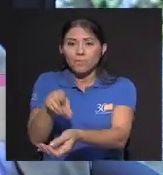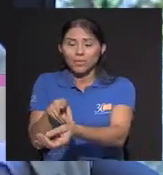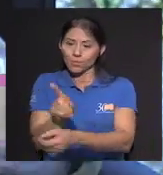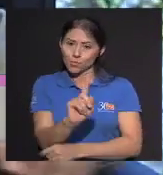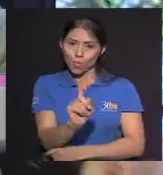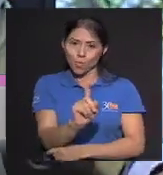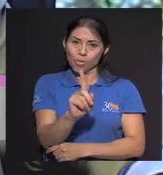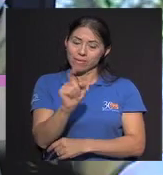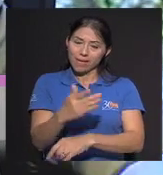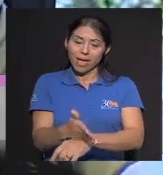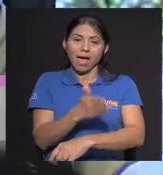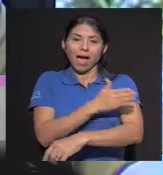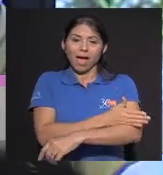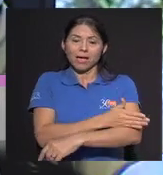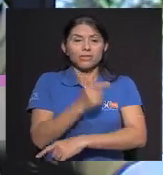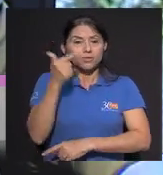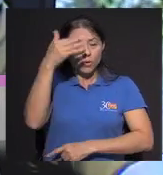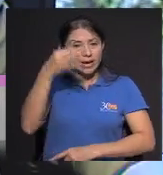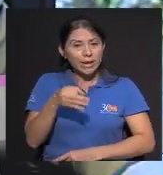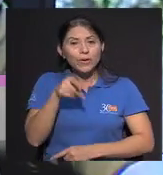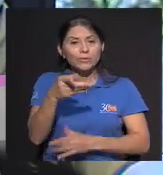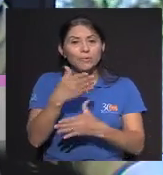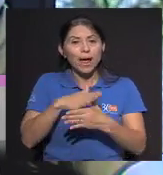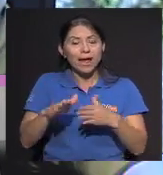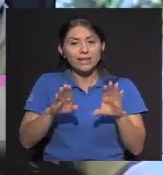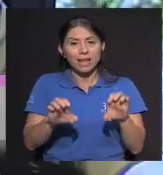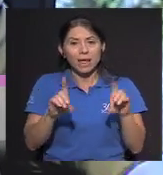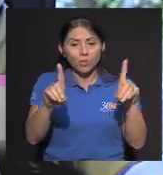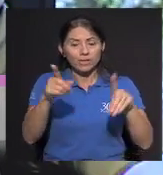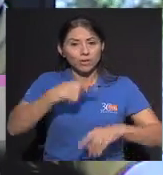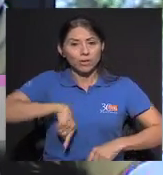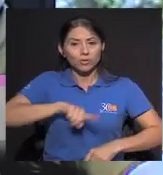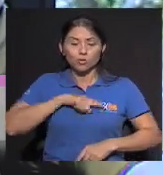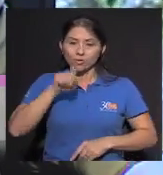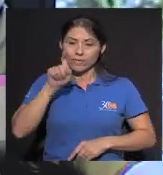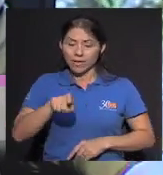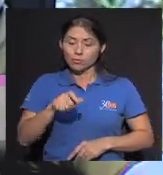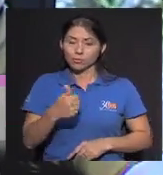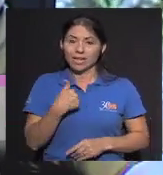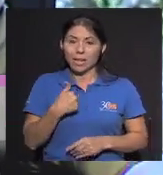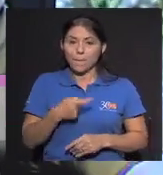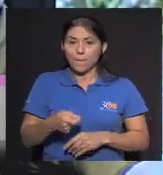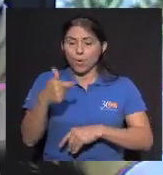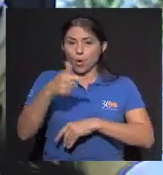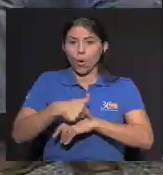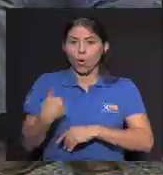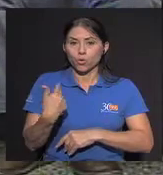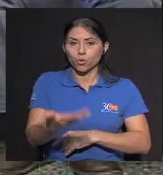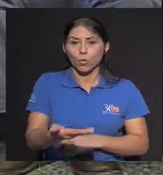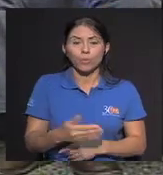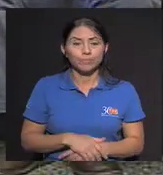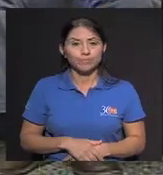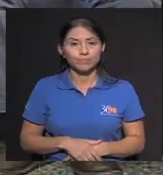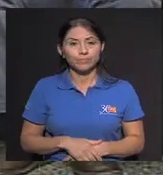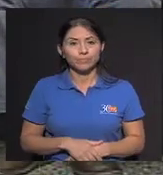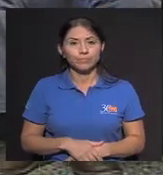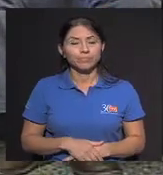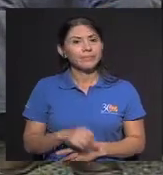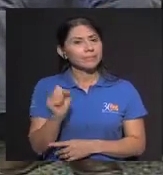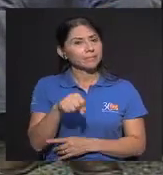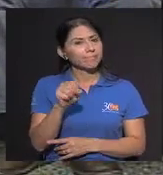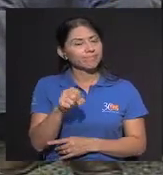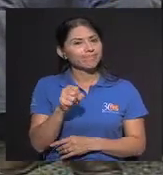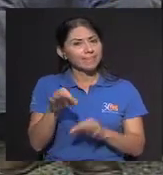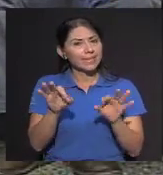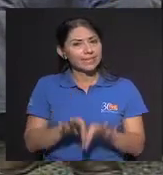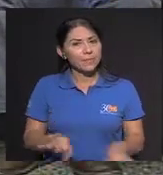Tratarnos Yo creo que eso Es parte De la educación Que tenemos que recibir Pronto Sí